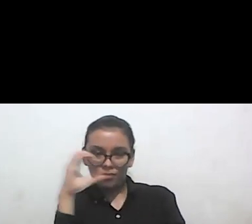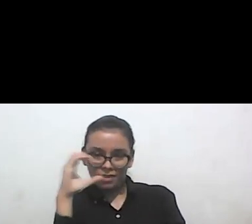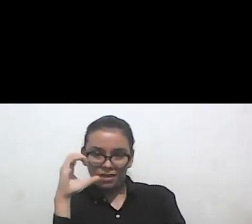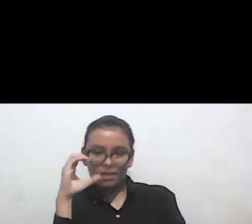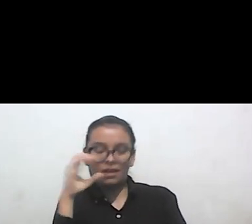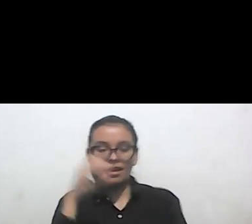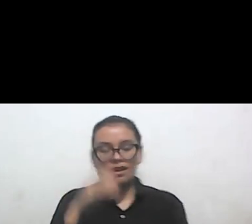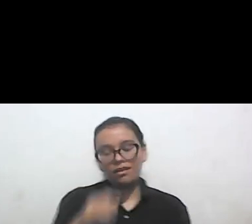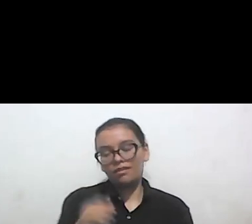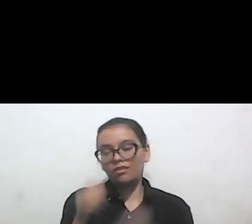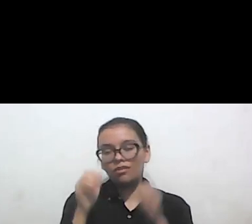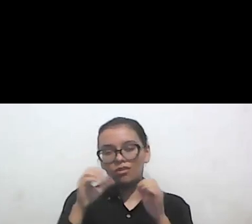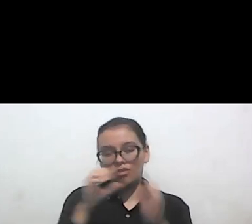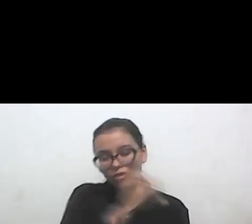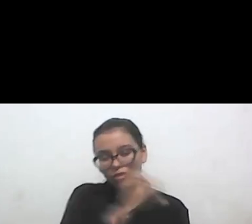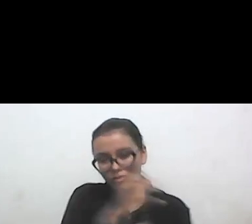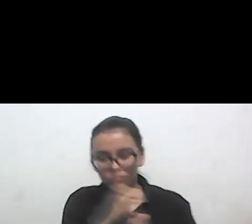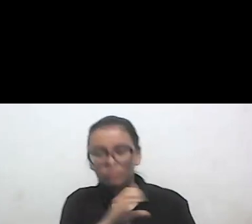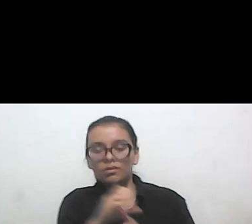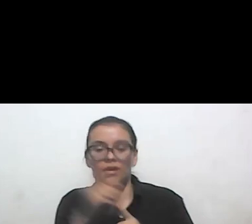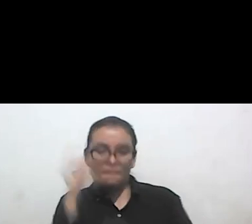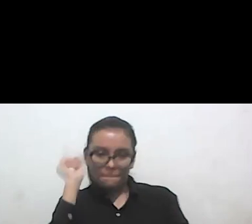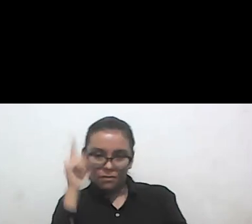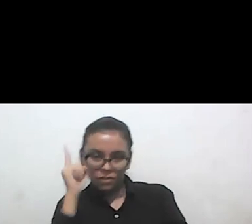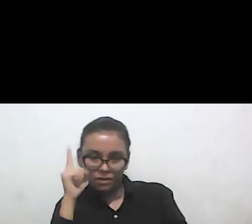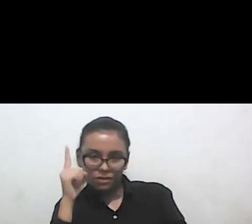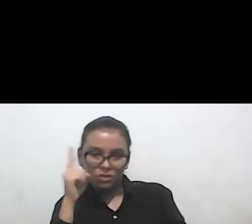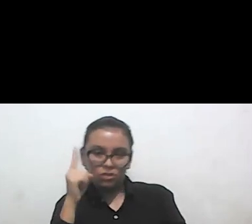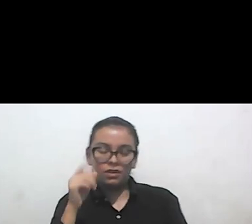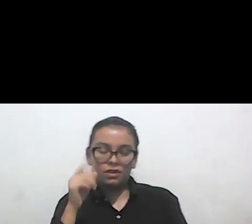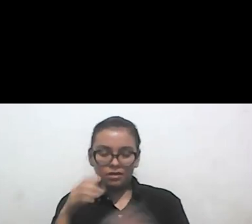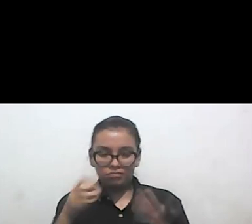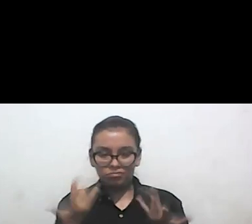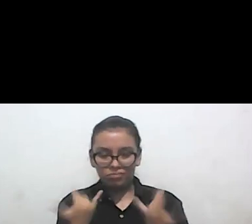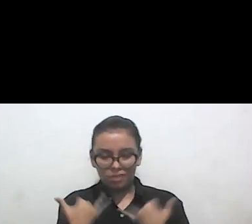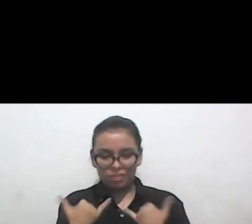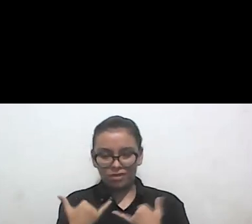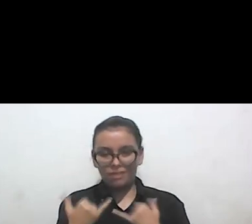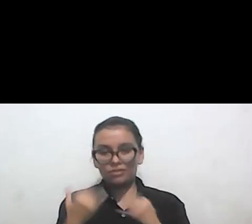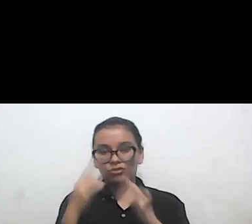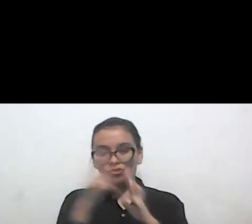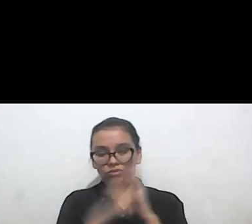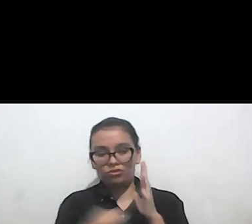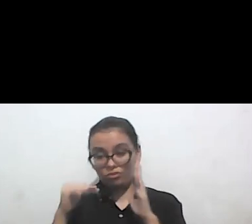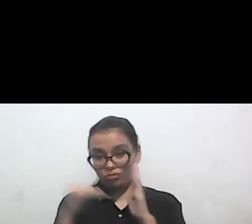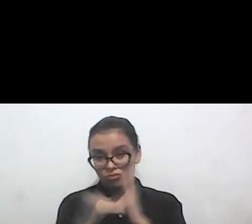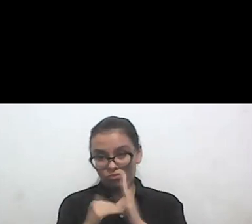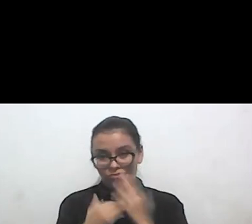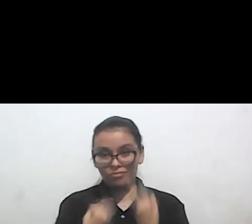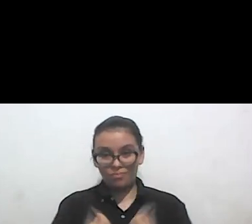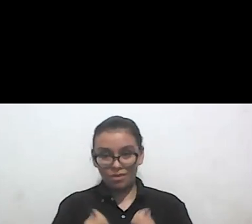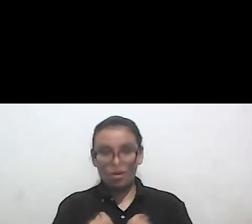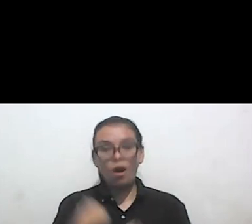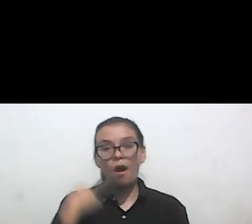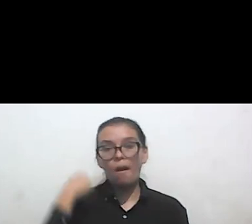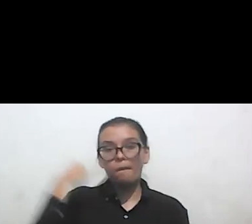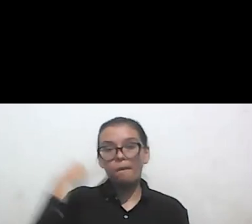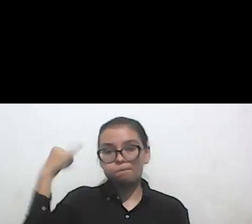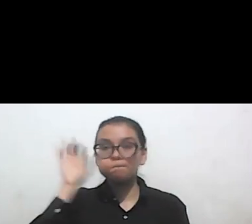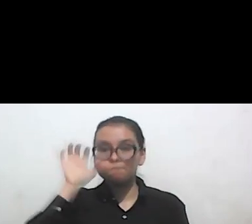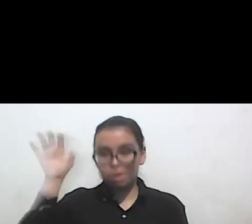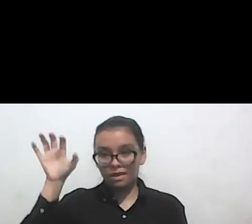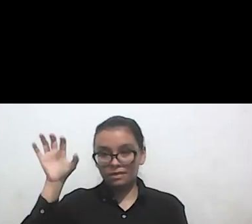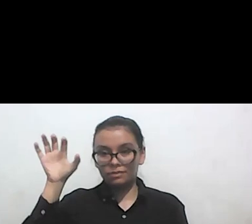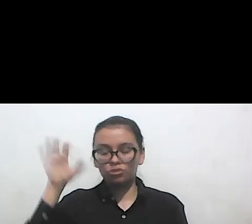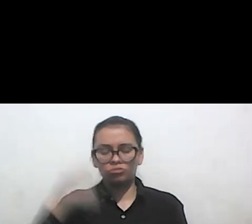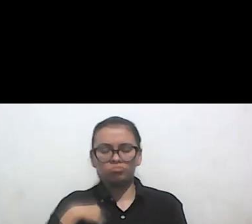educativo. Soy una mujer migrante. Actualmente vivo en Oakland, Nueva Zelanda. Tengo estudios en políticas públicas